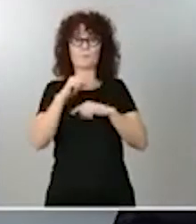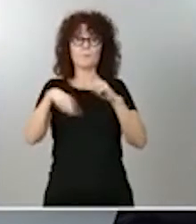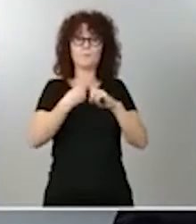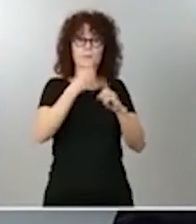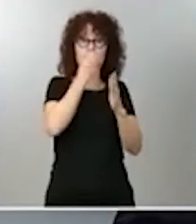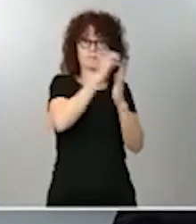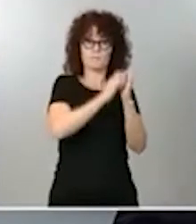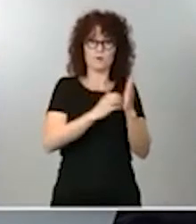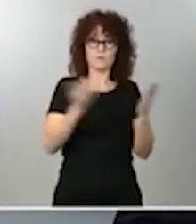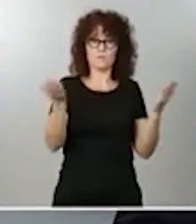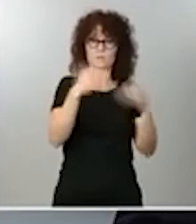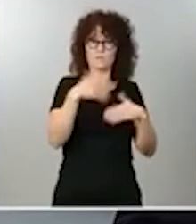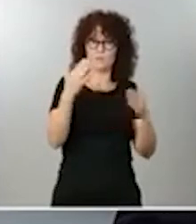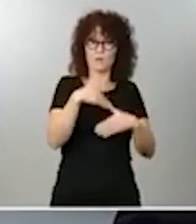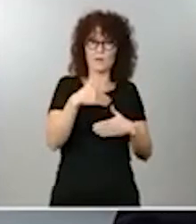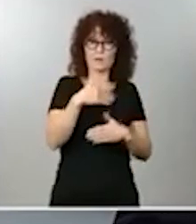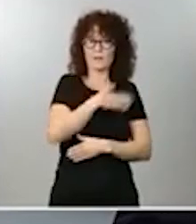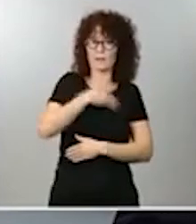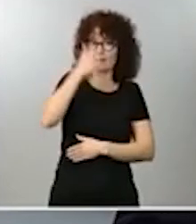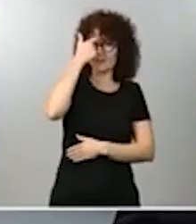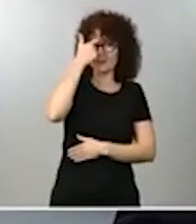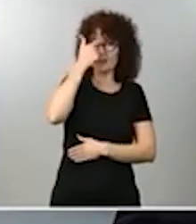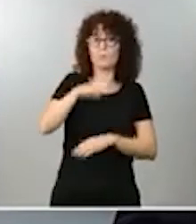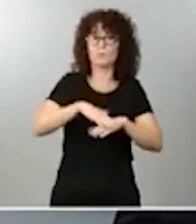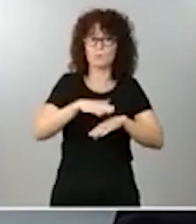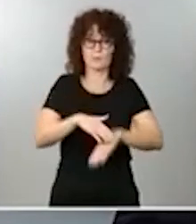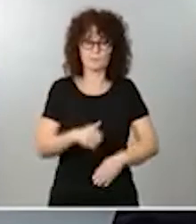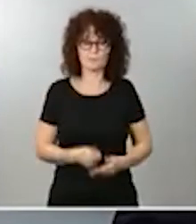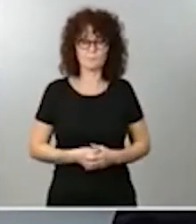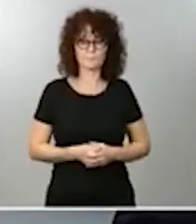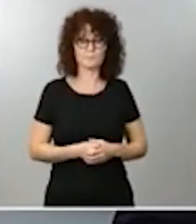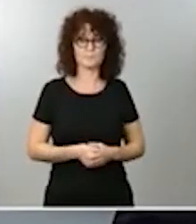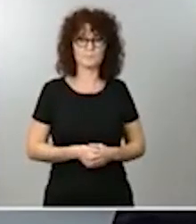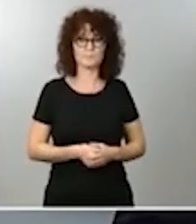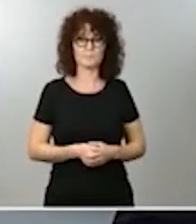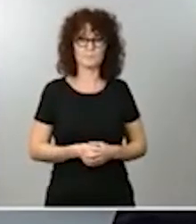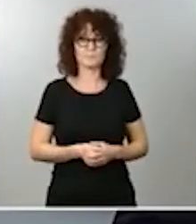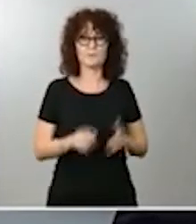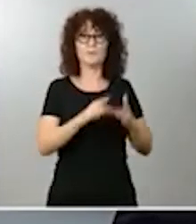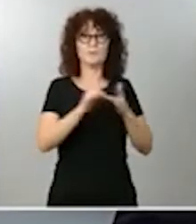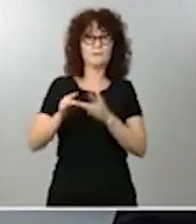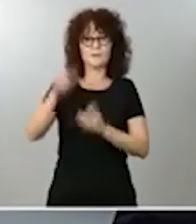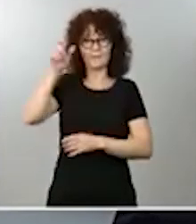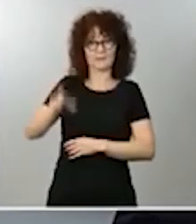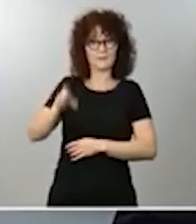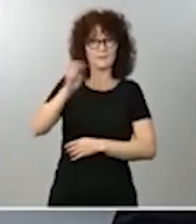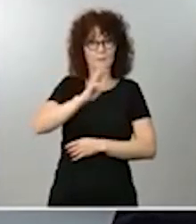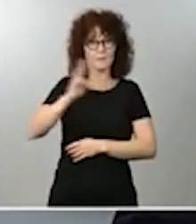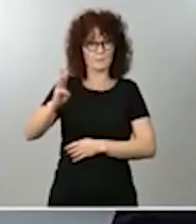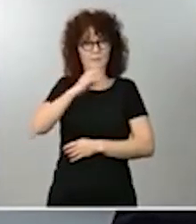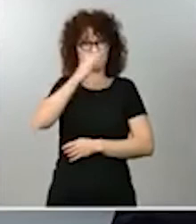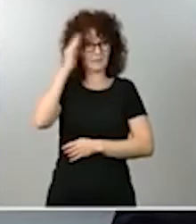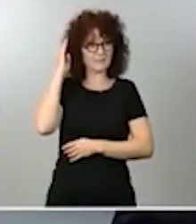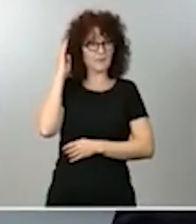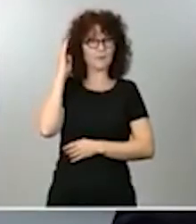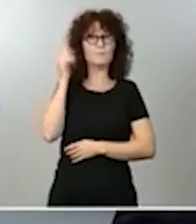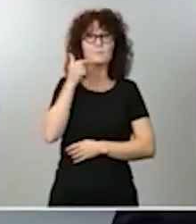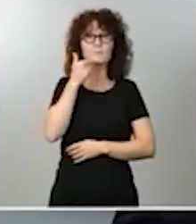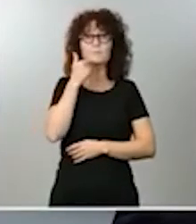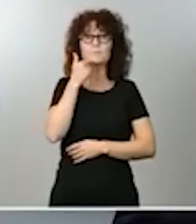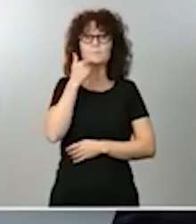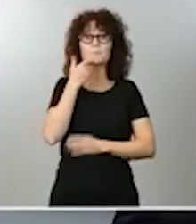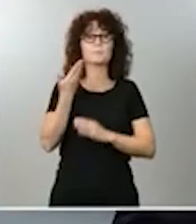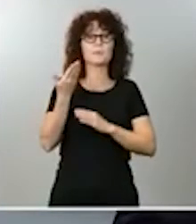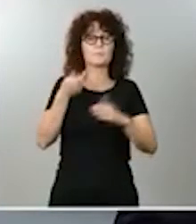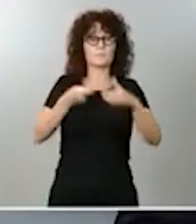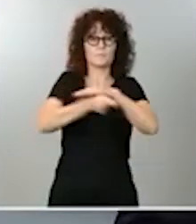cuál es la razón. Y, luego, el líder del PP, Pablo Casado, ha avisado ya de que van a presentar un recurso a la Constitucional si